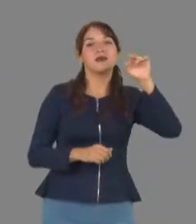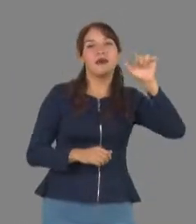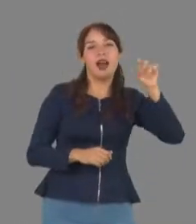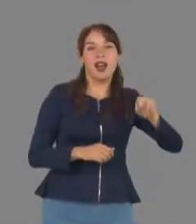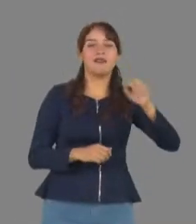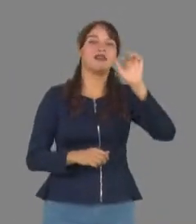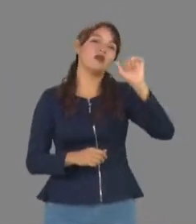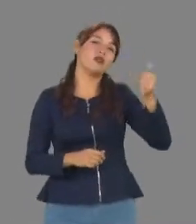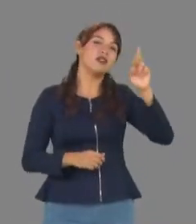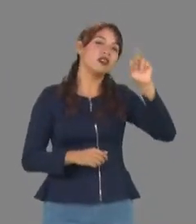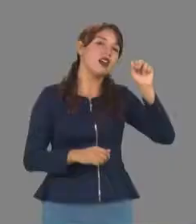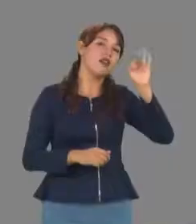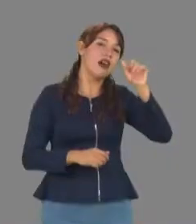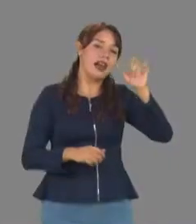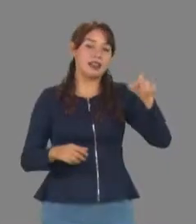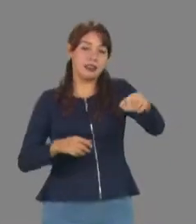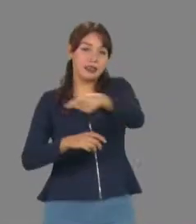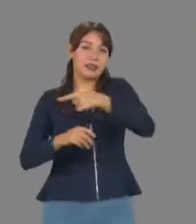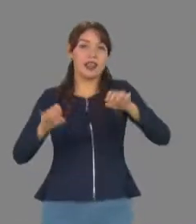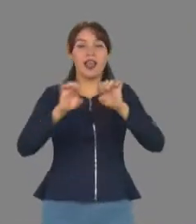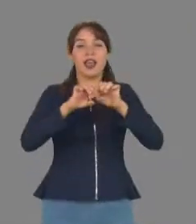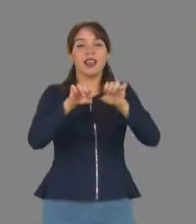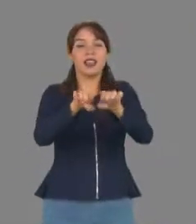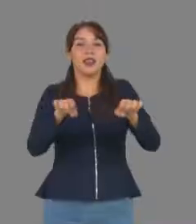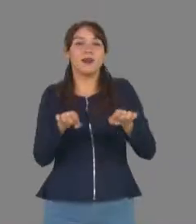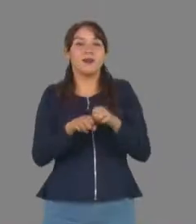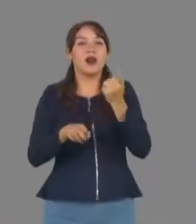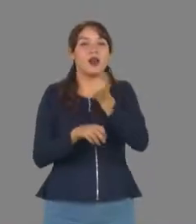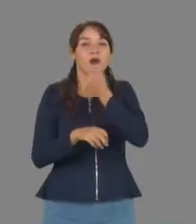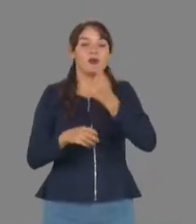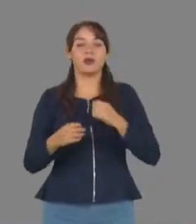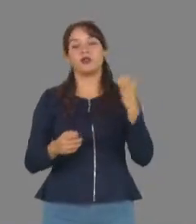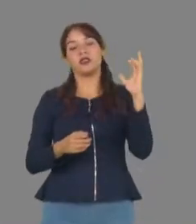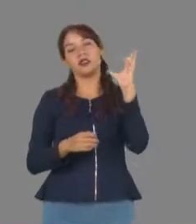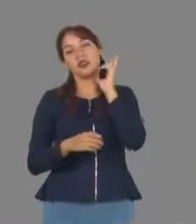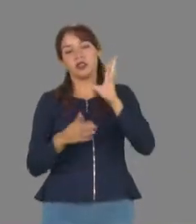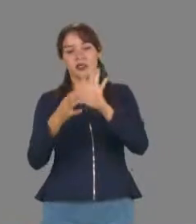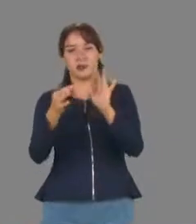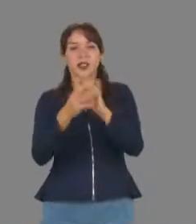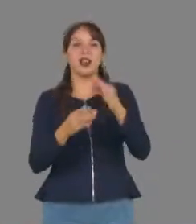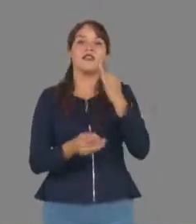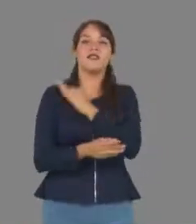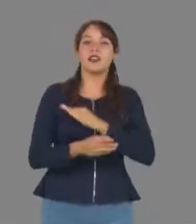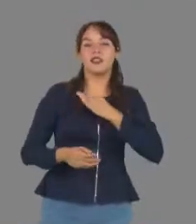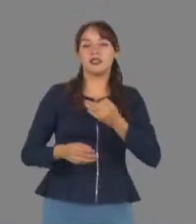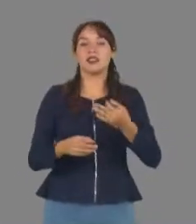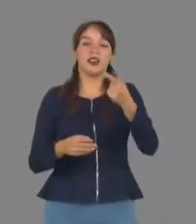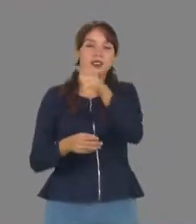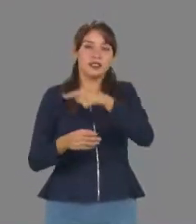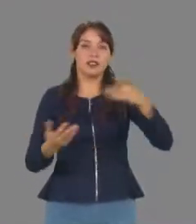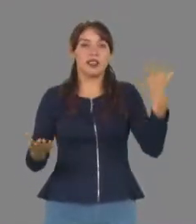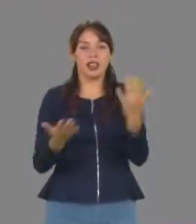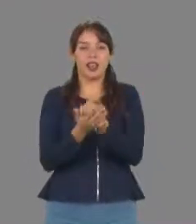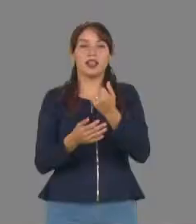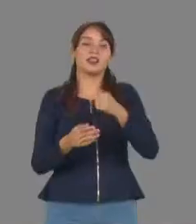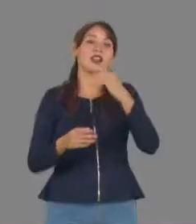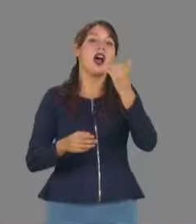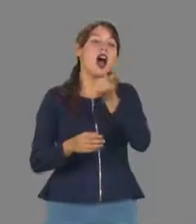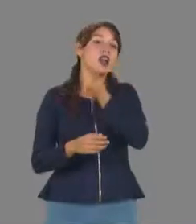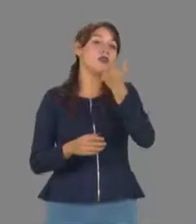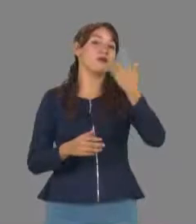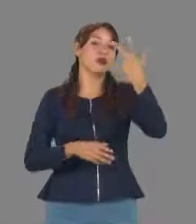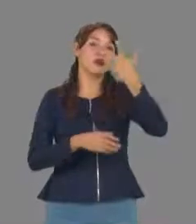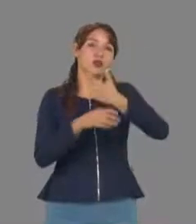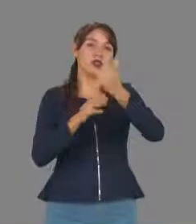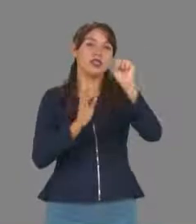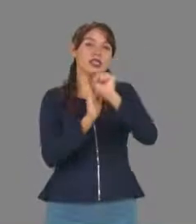Joshman Rafael Antunes Medina, a quienes expresó su felicitación y reconocimiento. Los estudiantes del octavo semestre de Ingeniería en Telemática de la